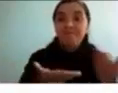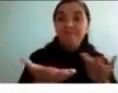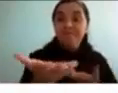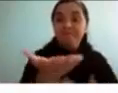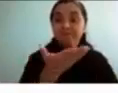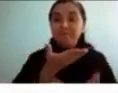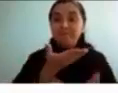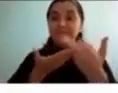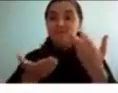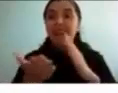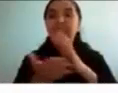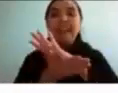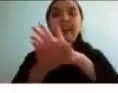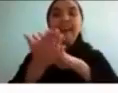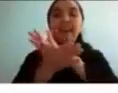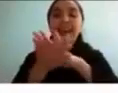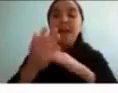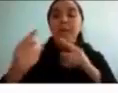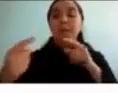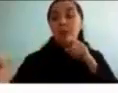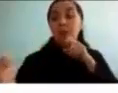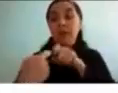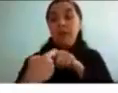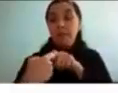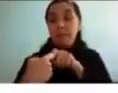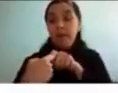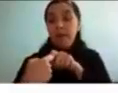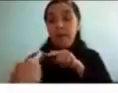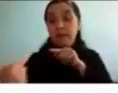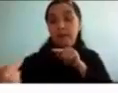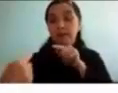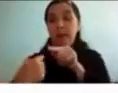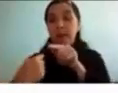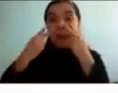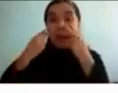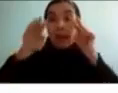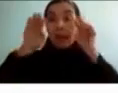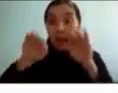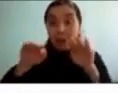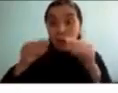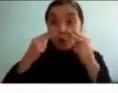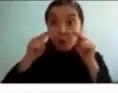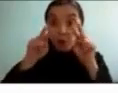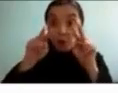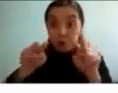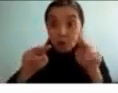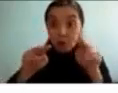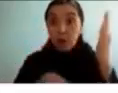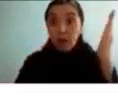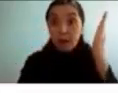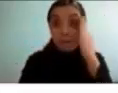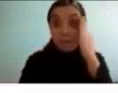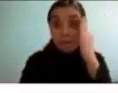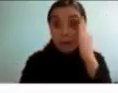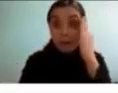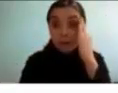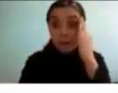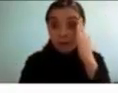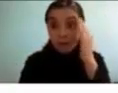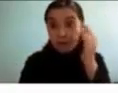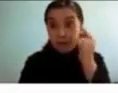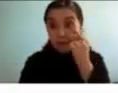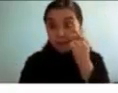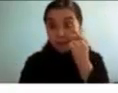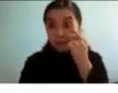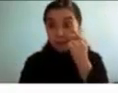diferentes ejemplos como serían los debates peer-to-peer el apoyo visual y digital la memoria visual es mucho más potente que la memoria